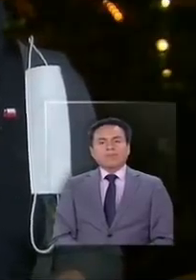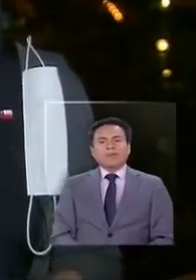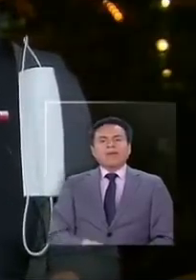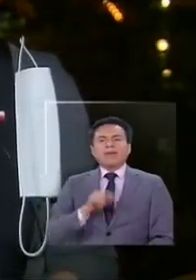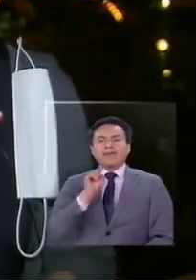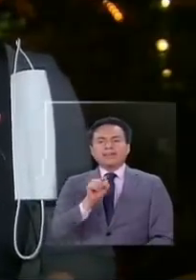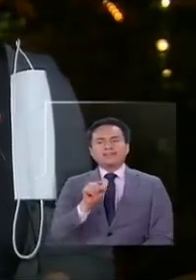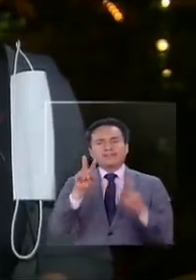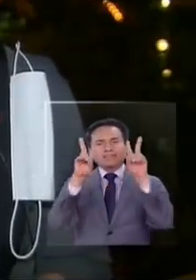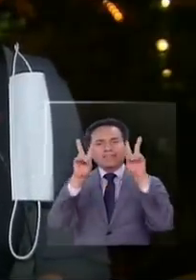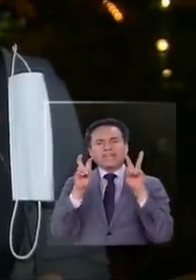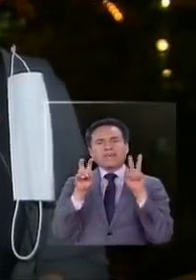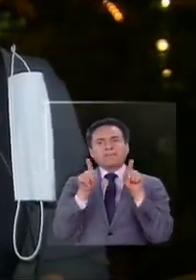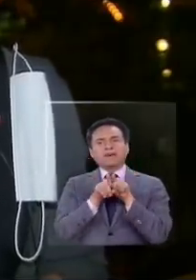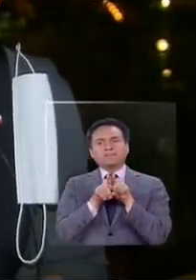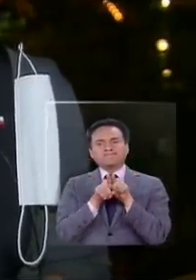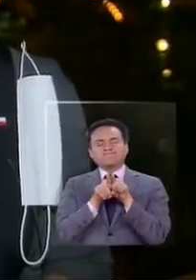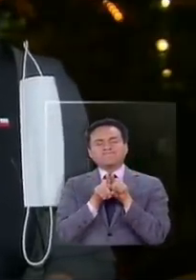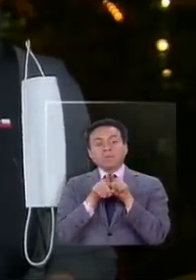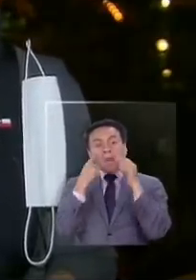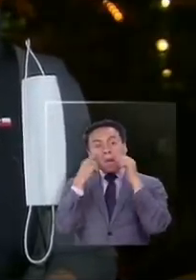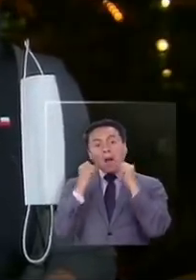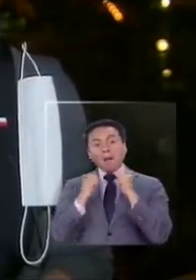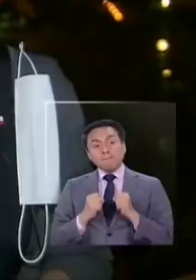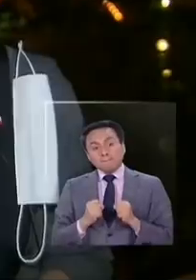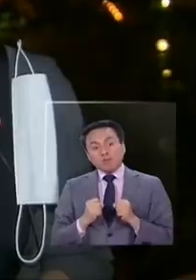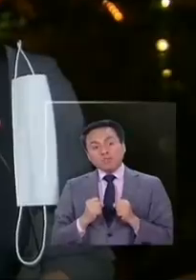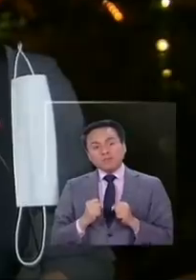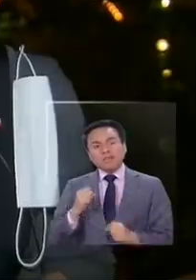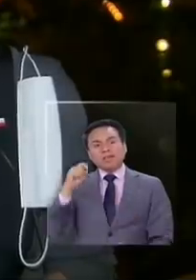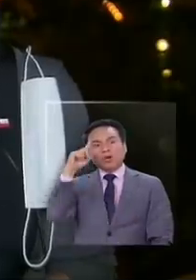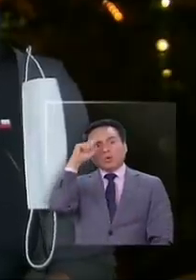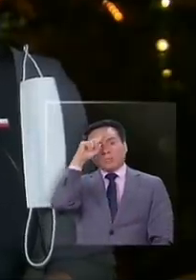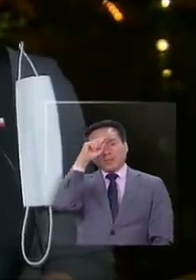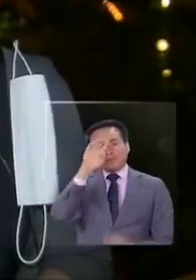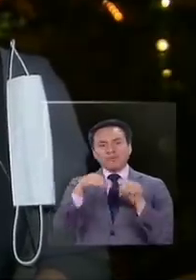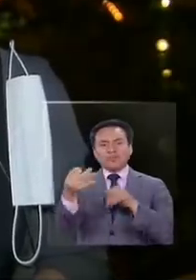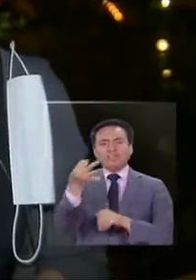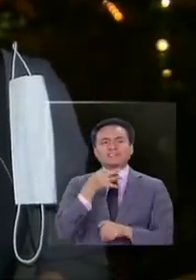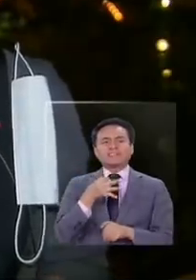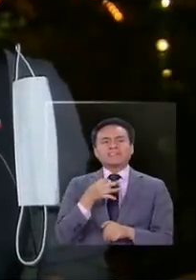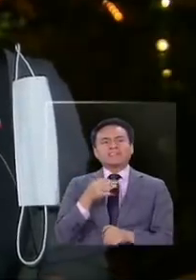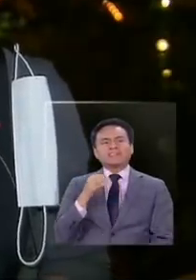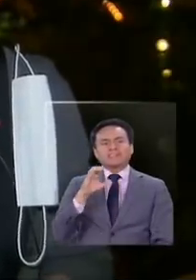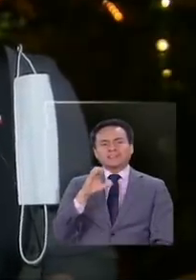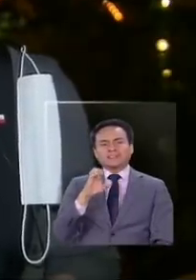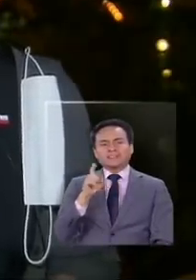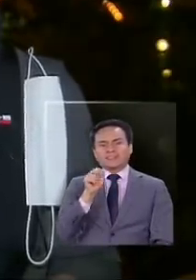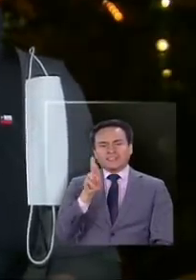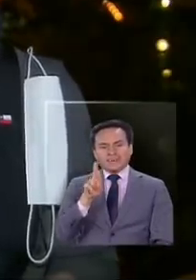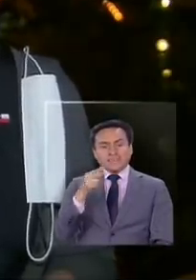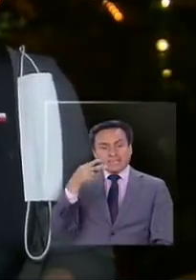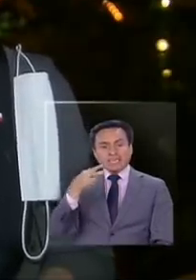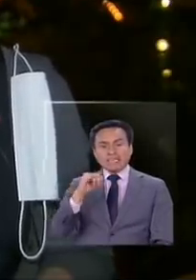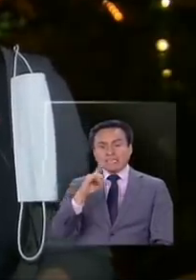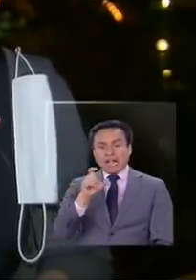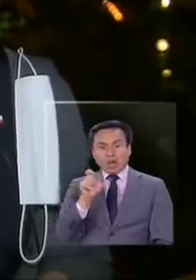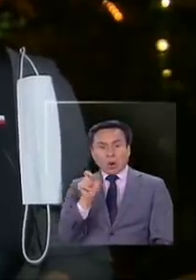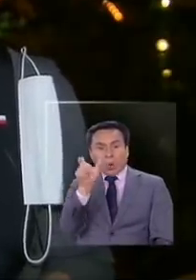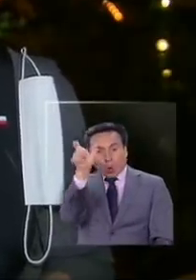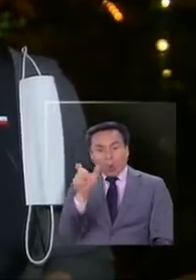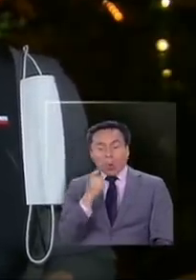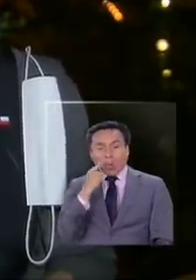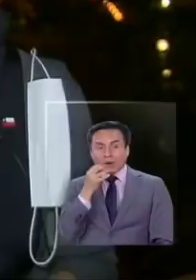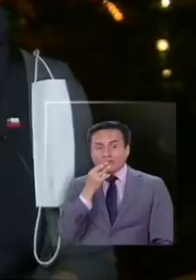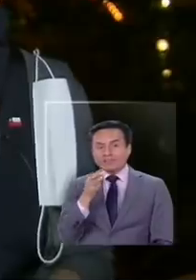Eso es algo que es posible y es complejo, tal como decía el propio César Hidalgo cuando decía que